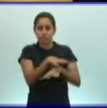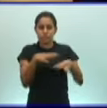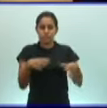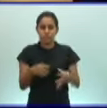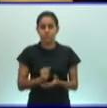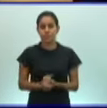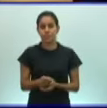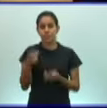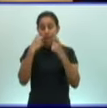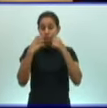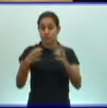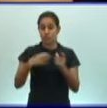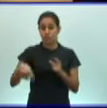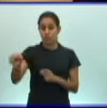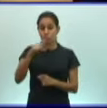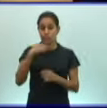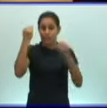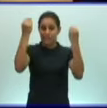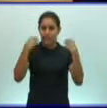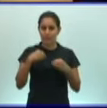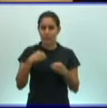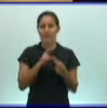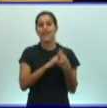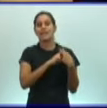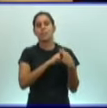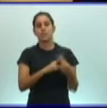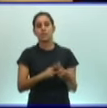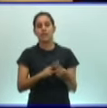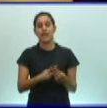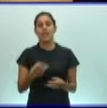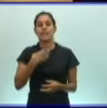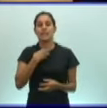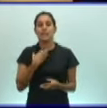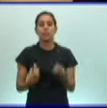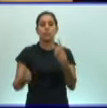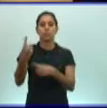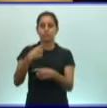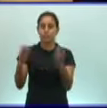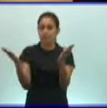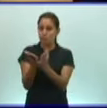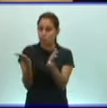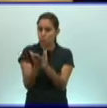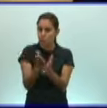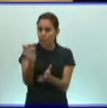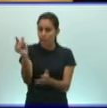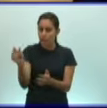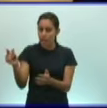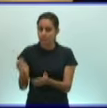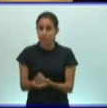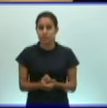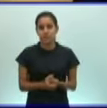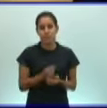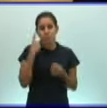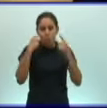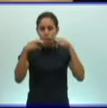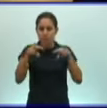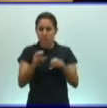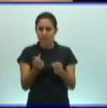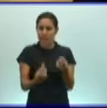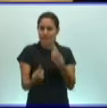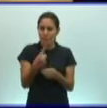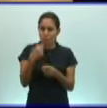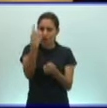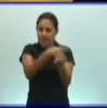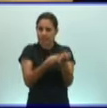que ustedes tengan en cuenta la responsabilidad que tenemos de estudiar por el libro de texto, conocer cada una de las características que tienen estos